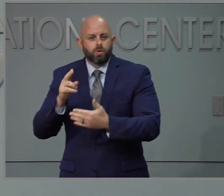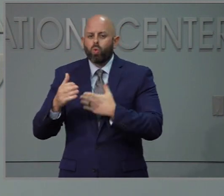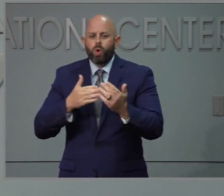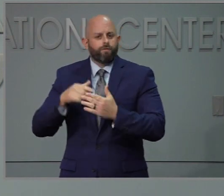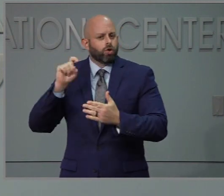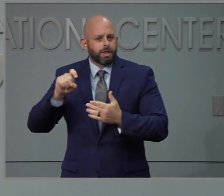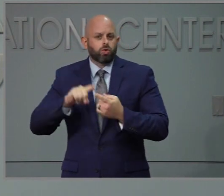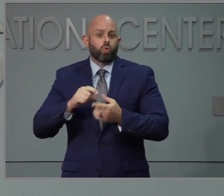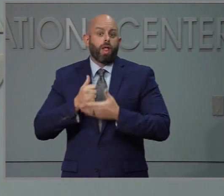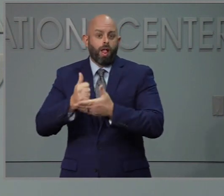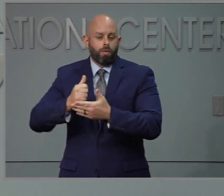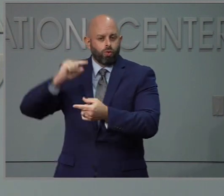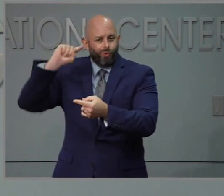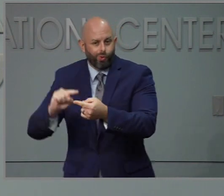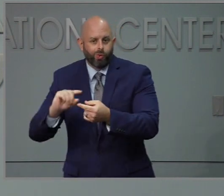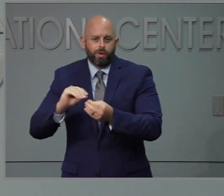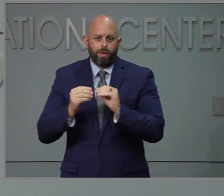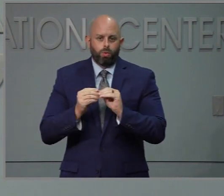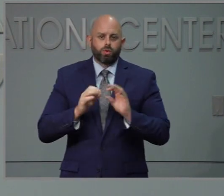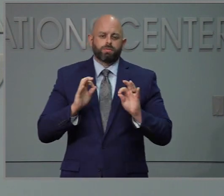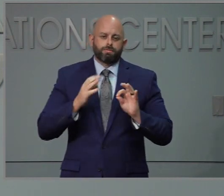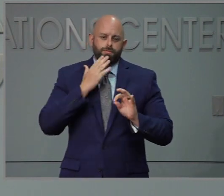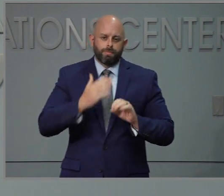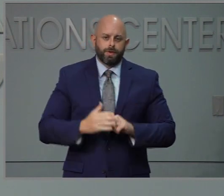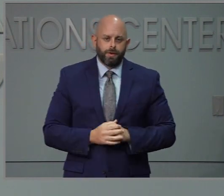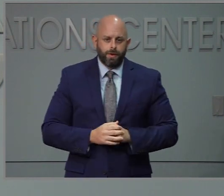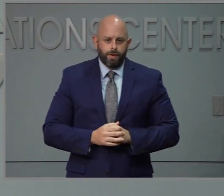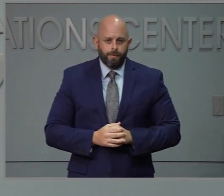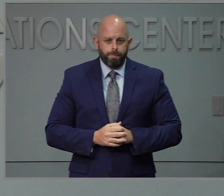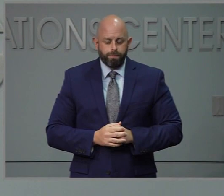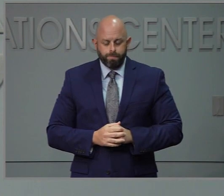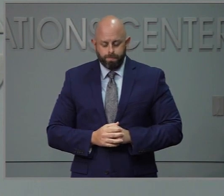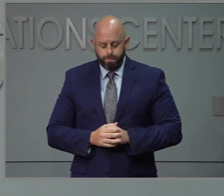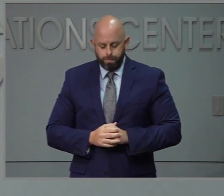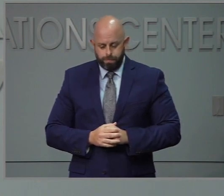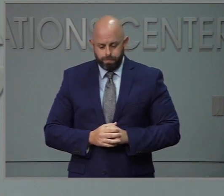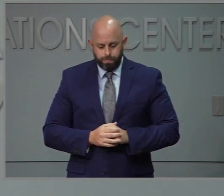necesiten cuando salen a la luz estos brotes gracias.